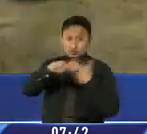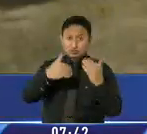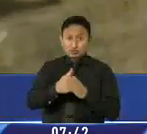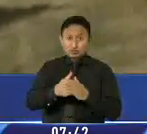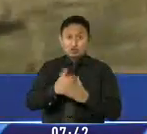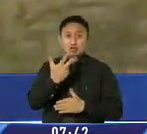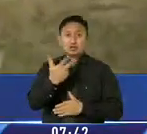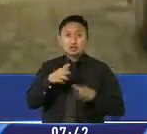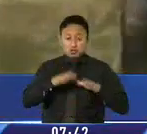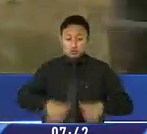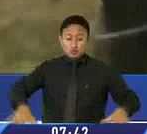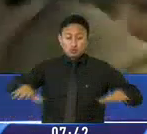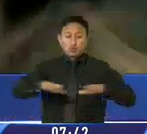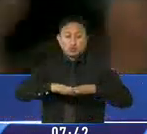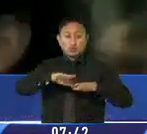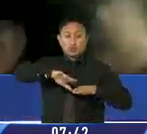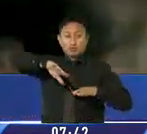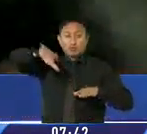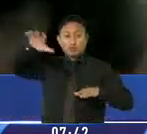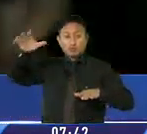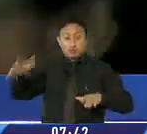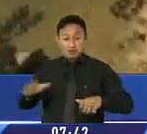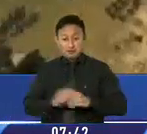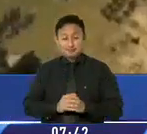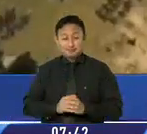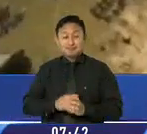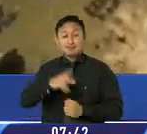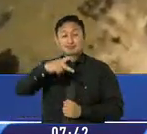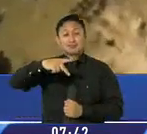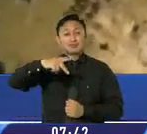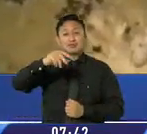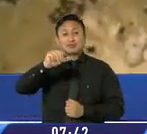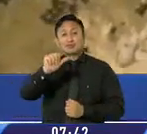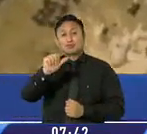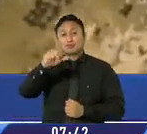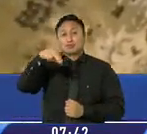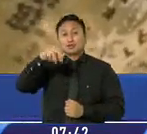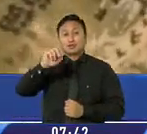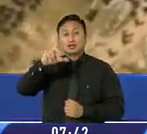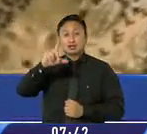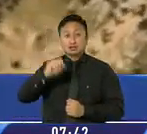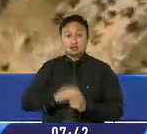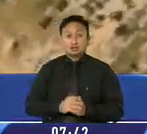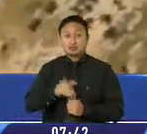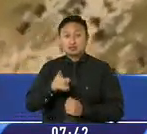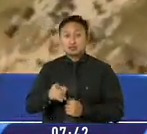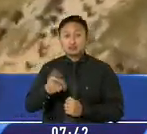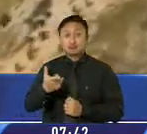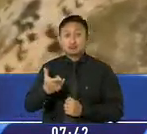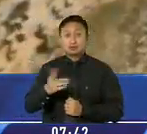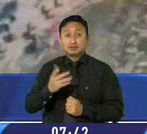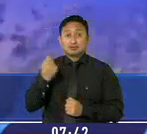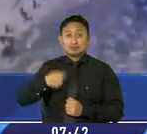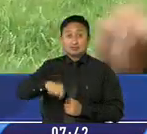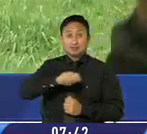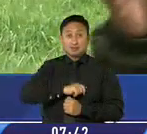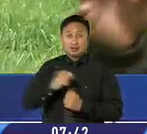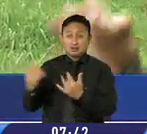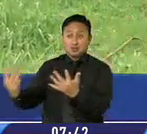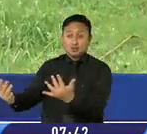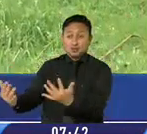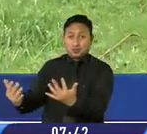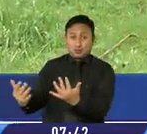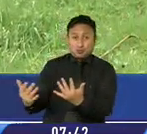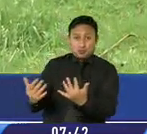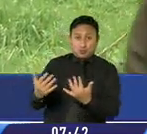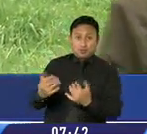tres puntos del panecillo, a la espera de la llegada de las tropas reales, quienes atacaban por el sur desde la hacienda de Chiyogayo. Los relatos